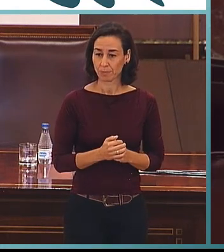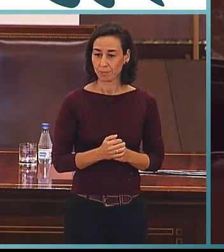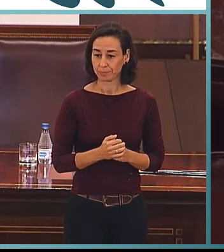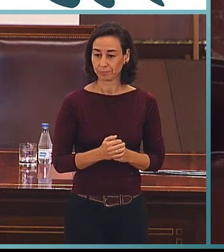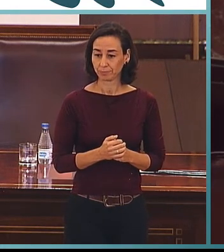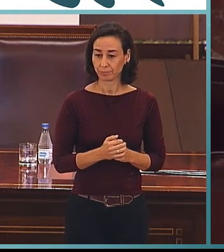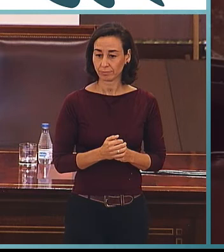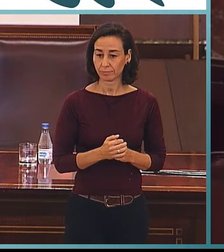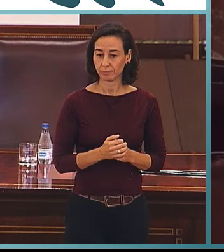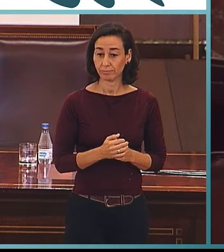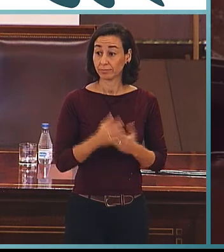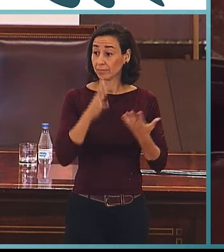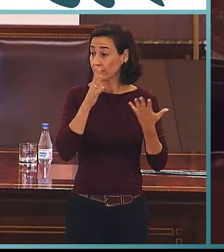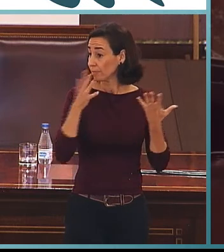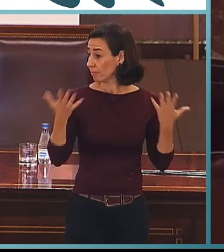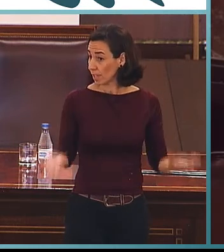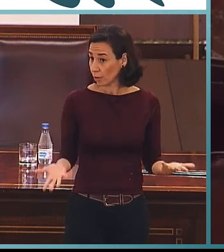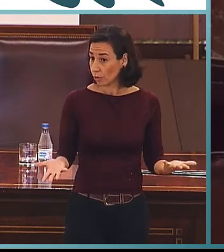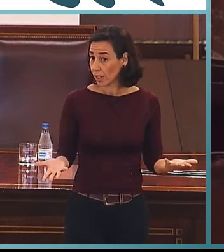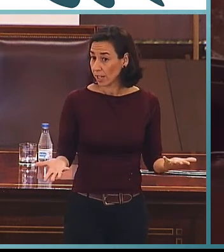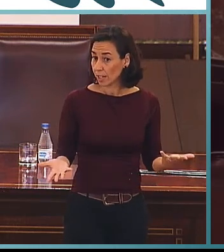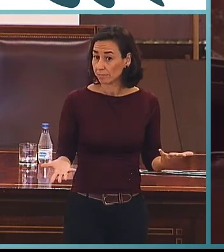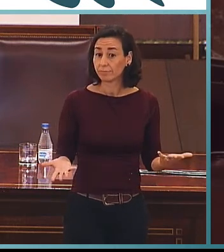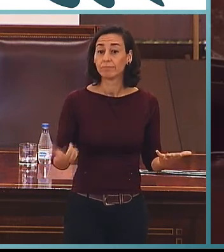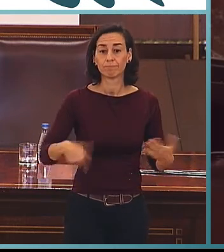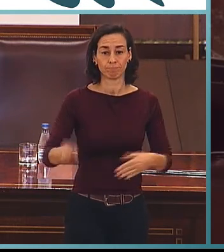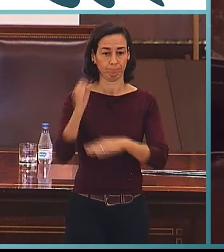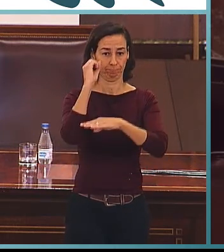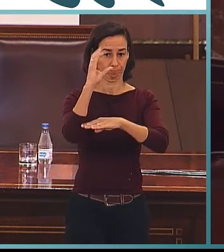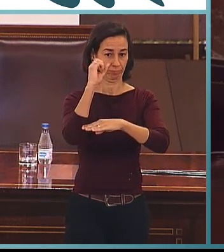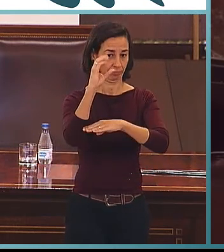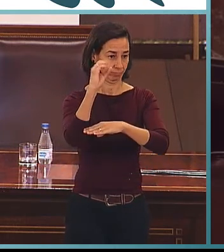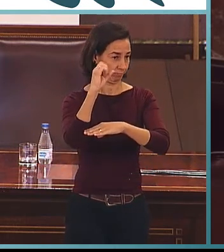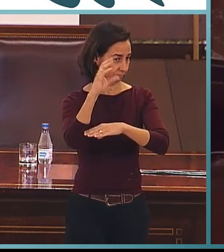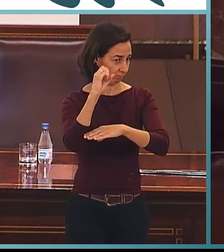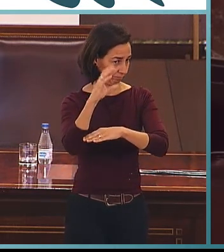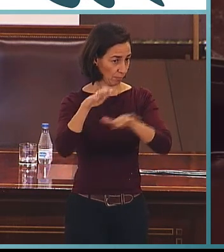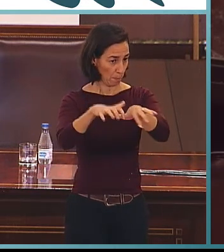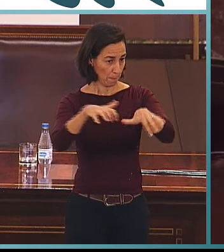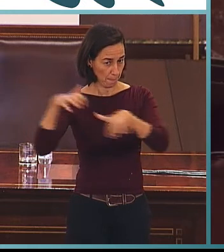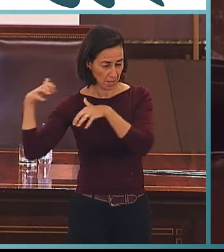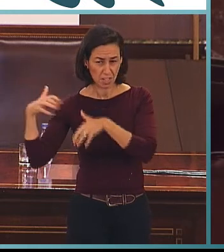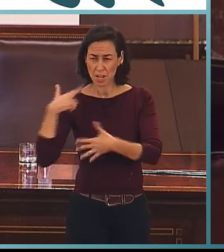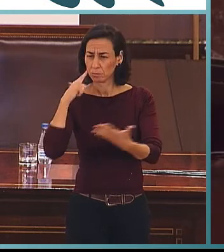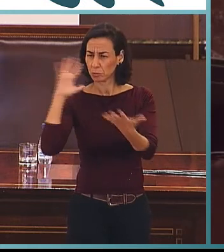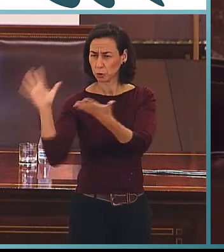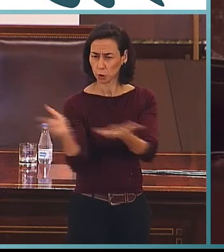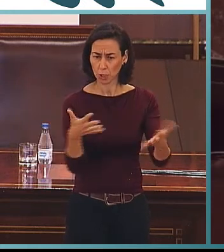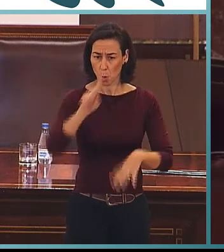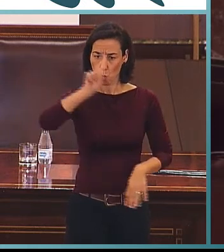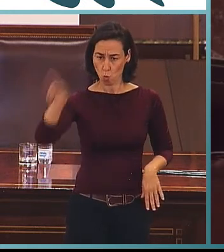Vamos a tener una sesión en plenaria, por lo tanto, de una hora en total,